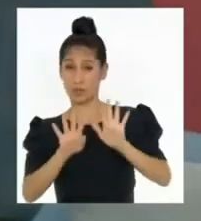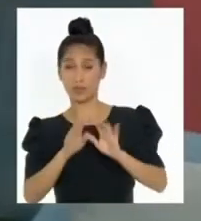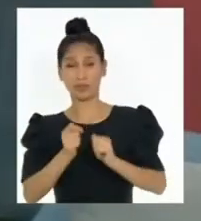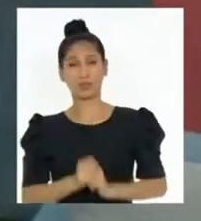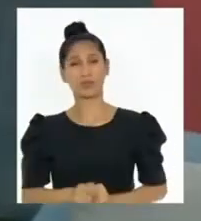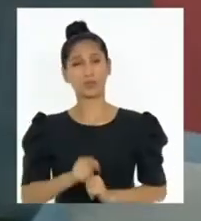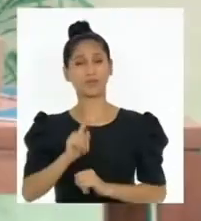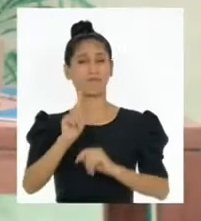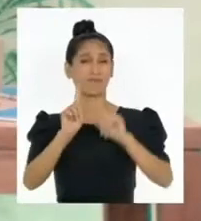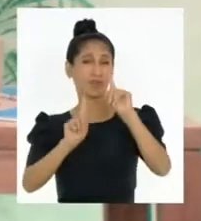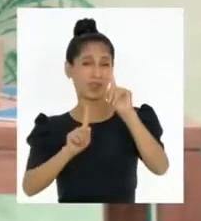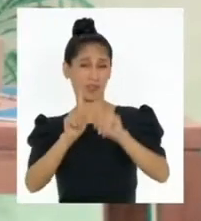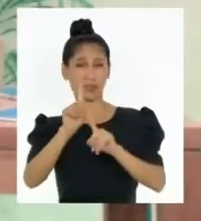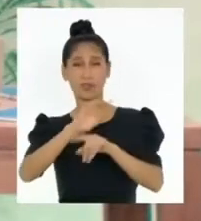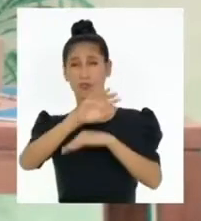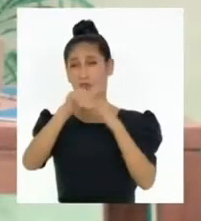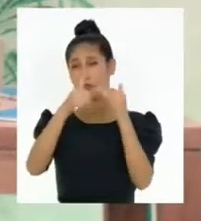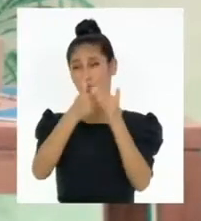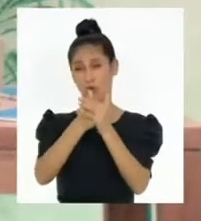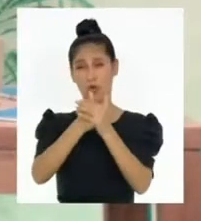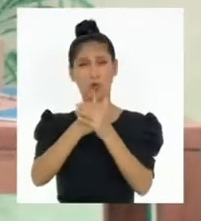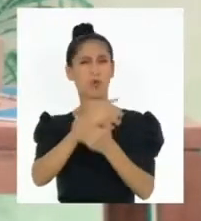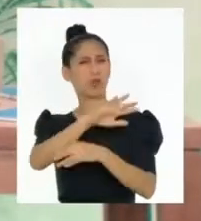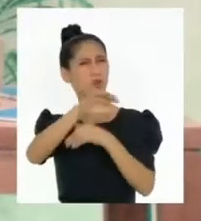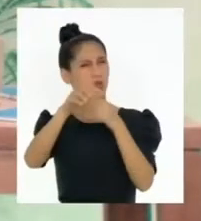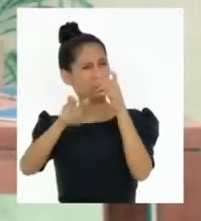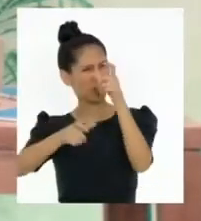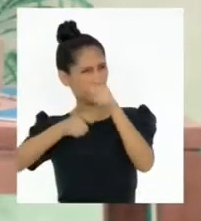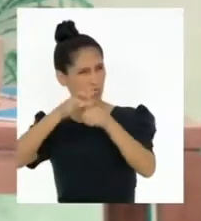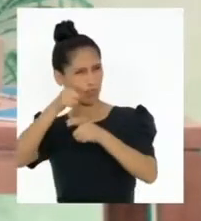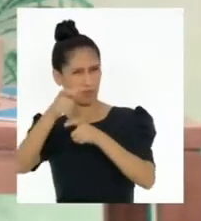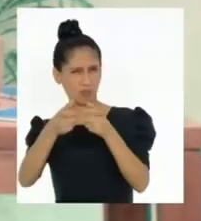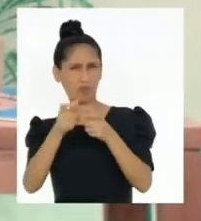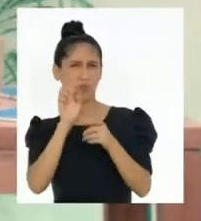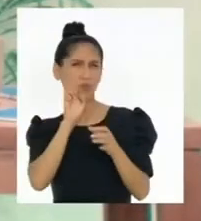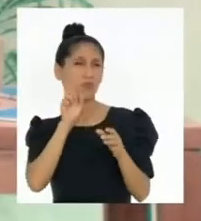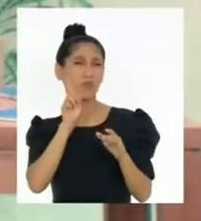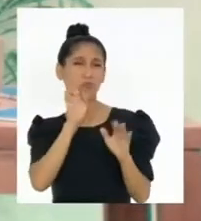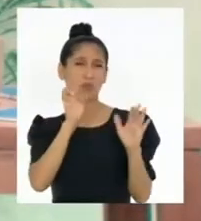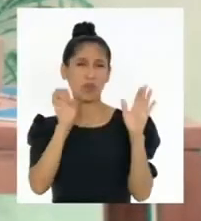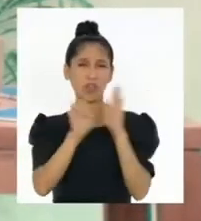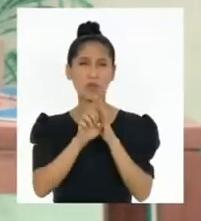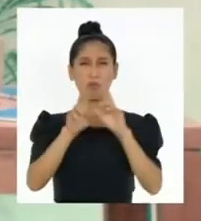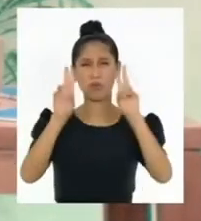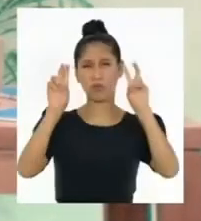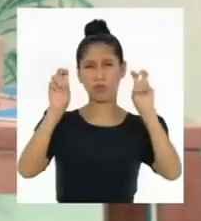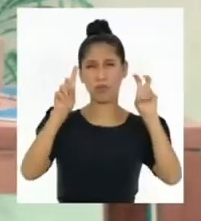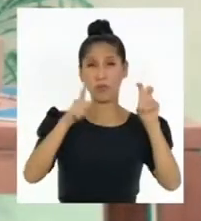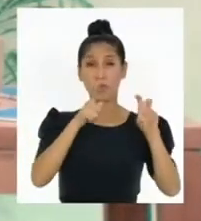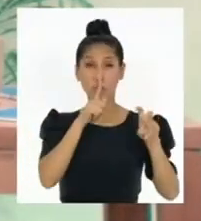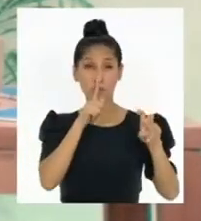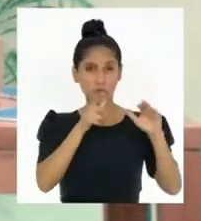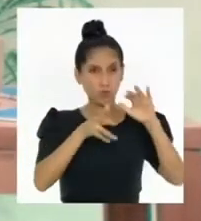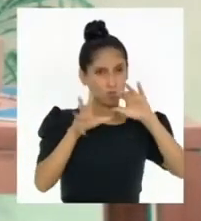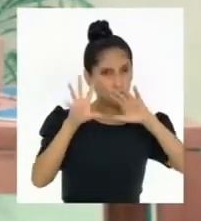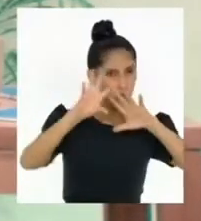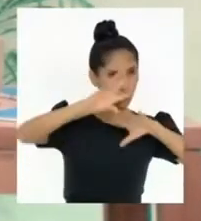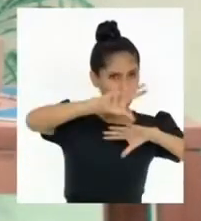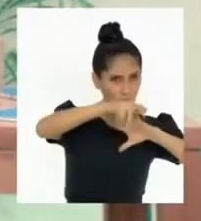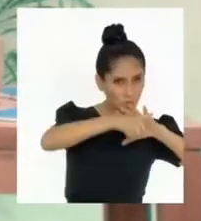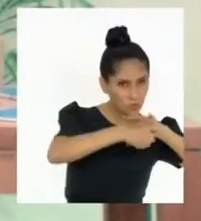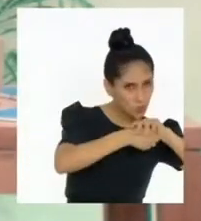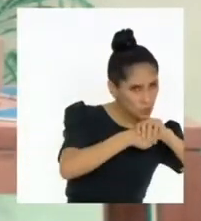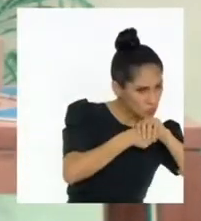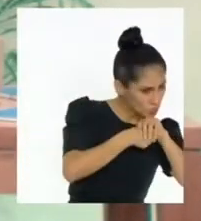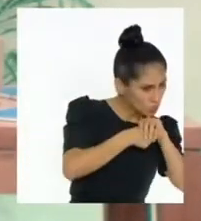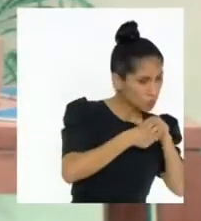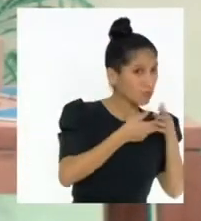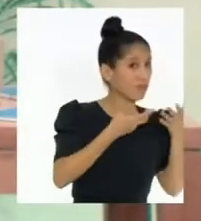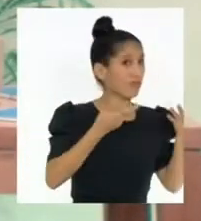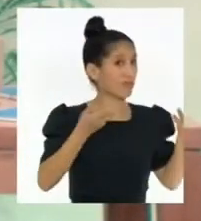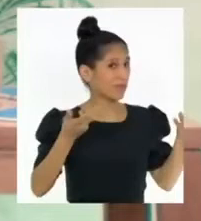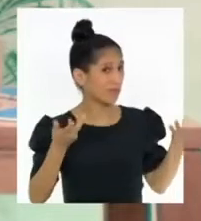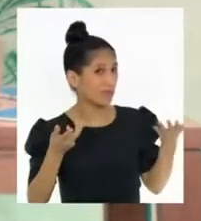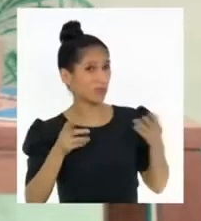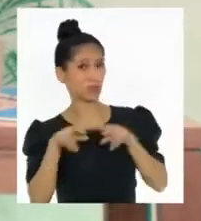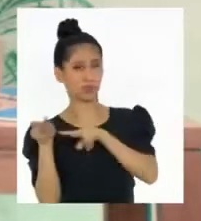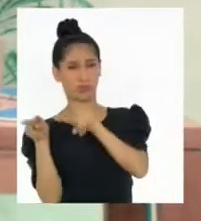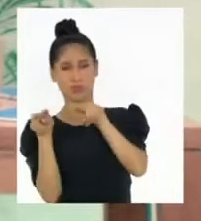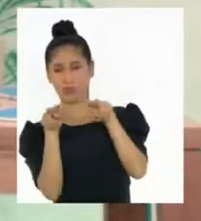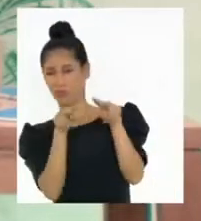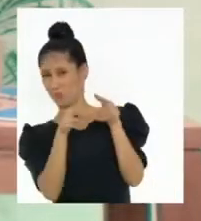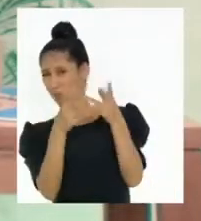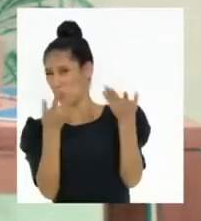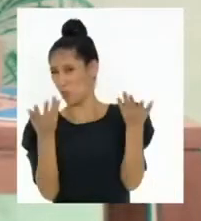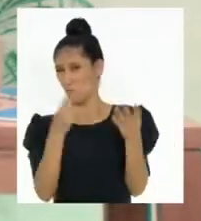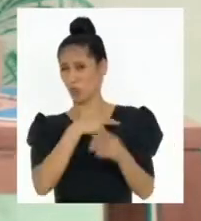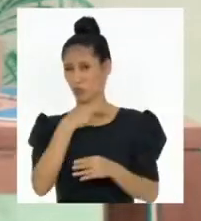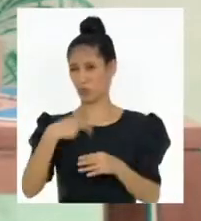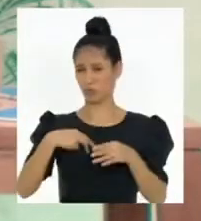político y judicial. Exacto. Temas como la corrupción institucionalizada y la inseguridad ciudadana. Y todos ellos nos interesan a la